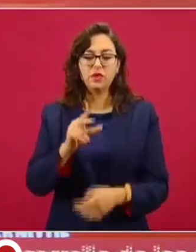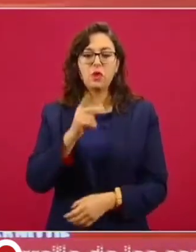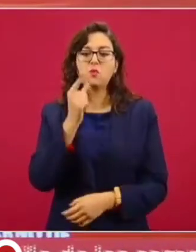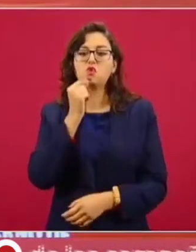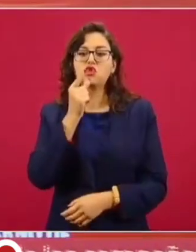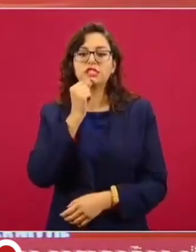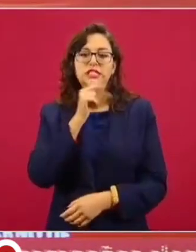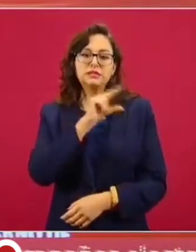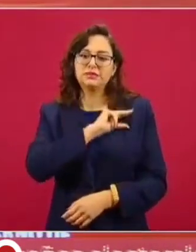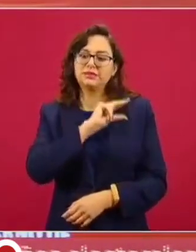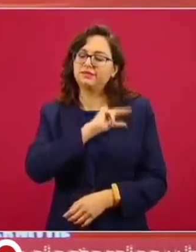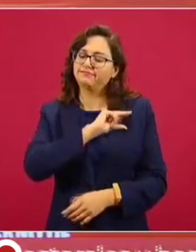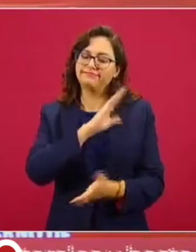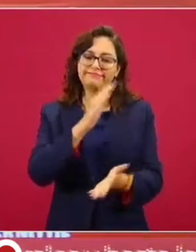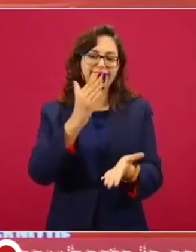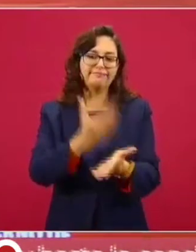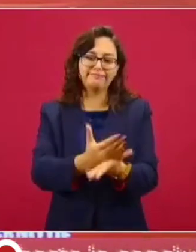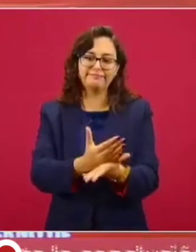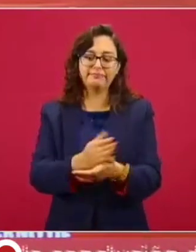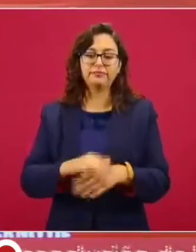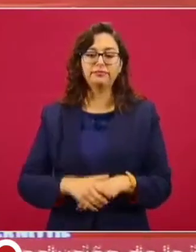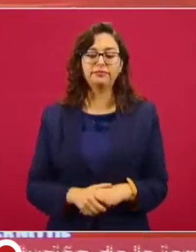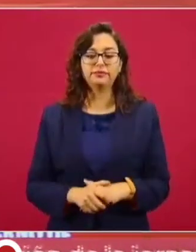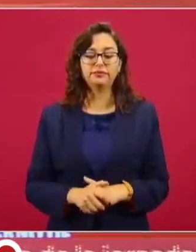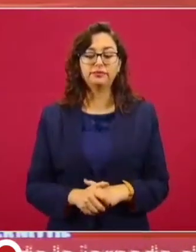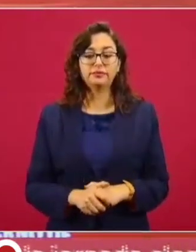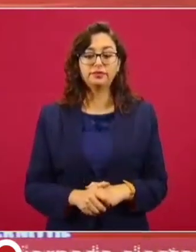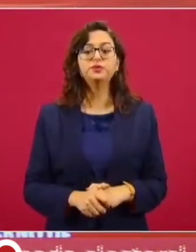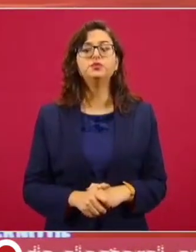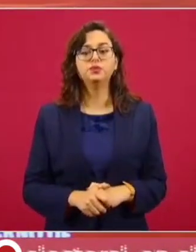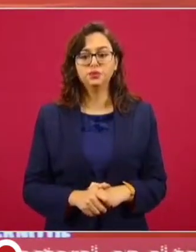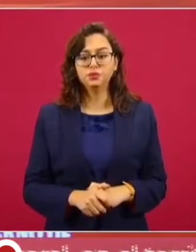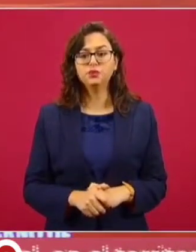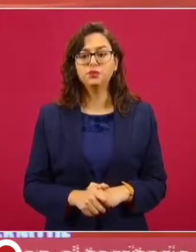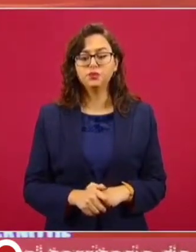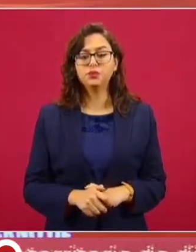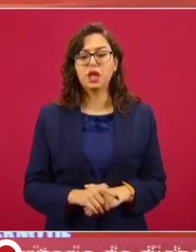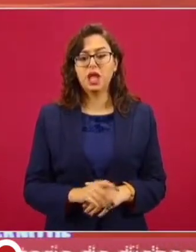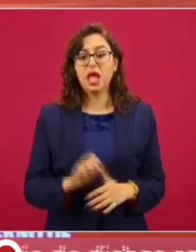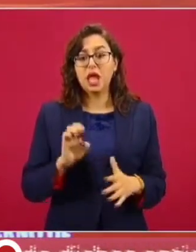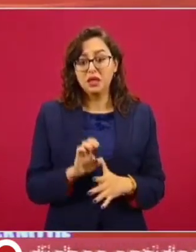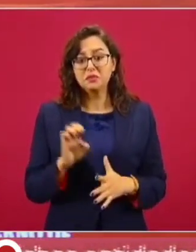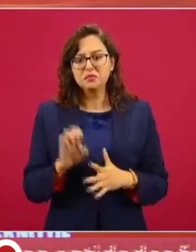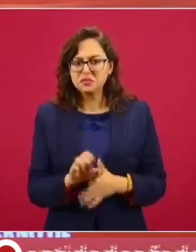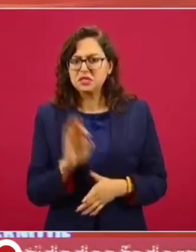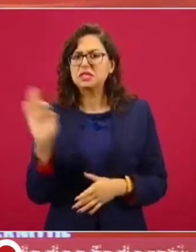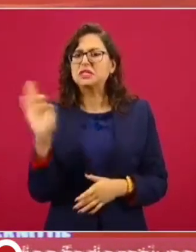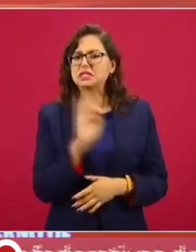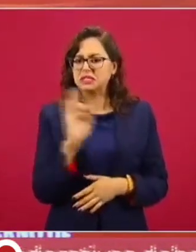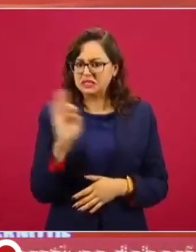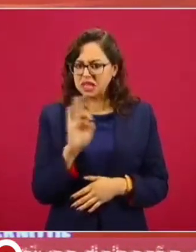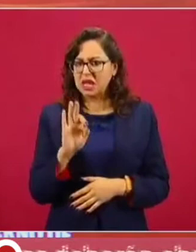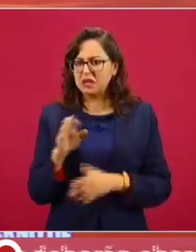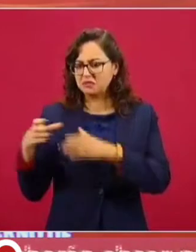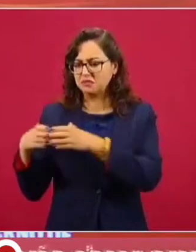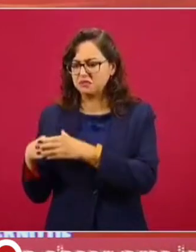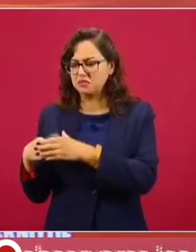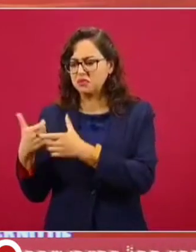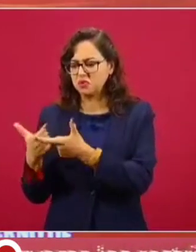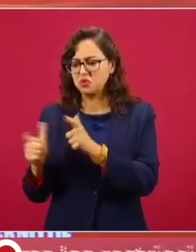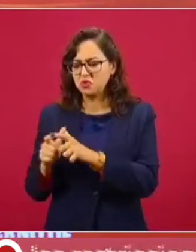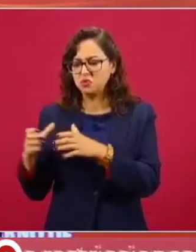sino se va a tener este propio servicio. Entonces, aquí en este servicio podrían muy bien